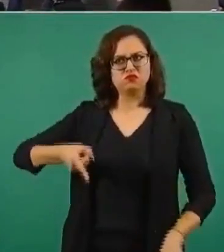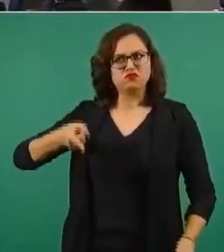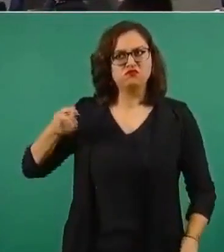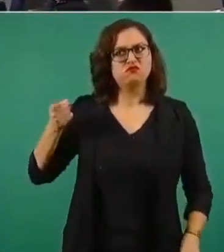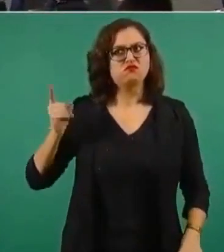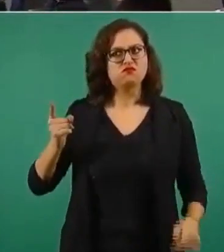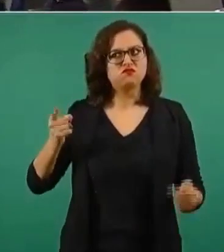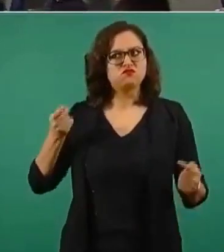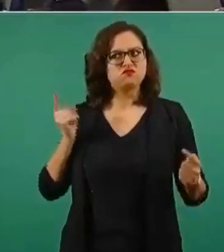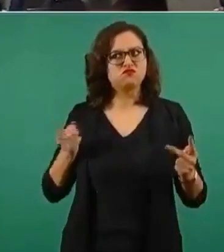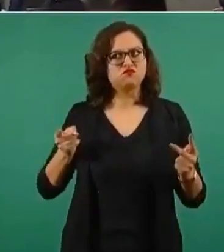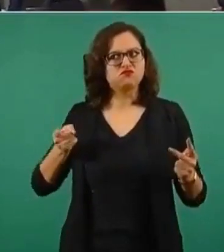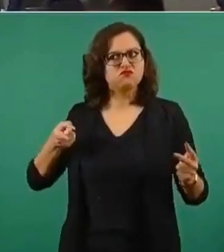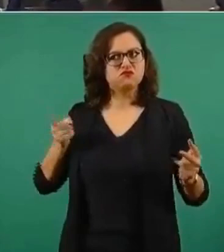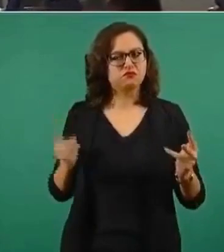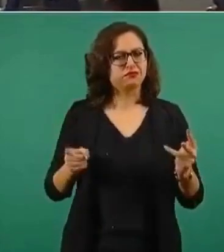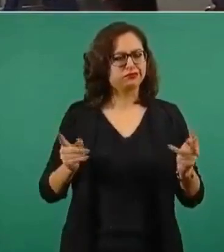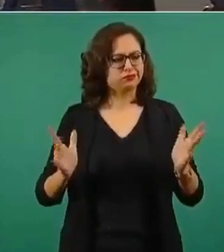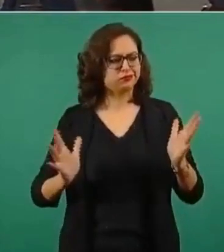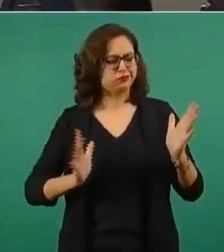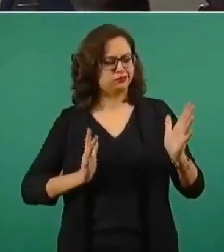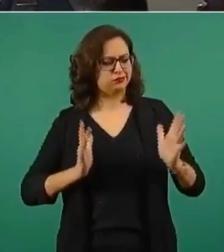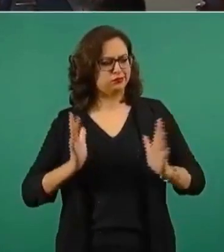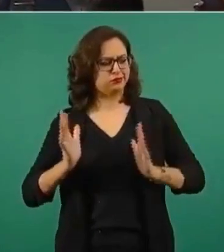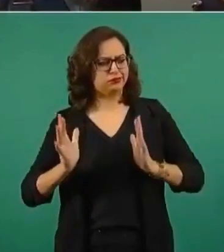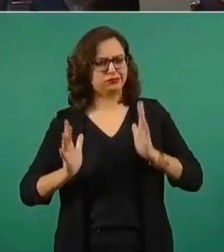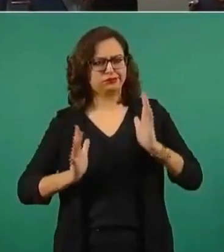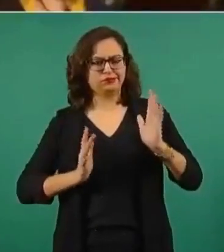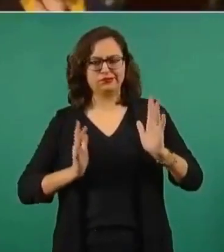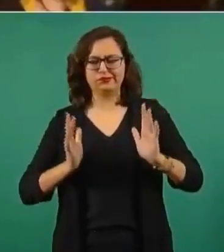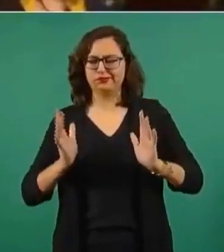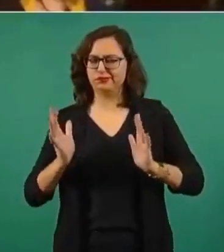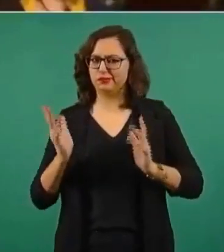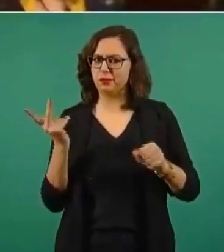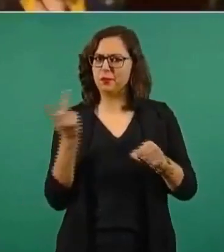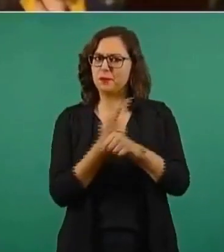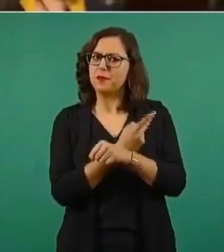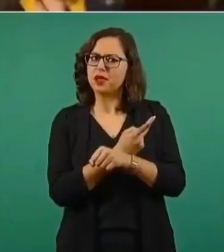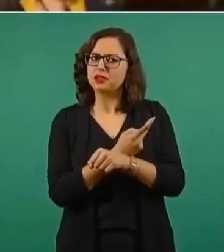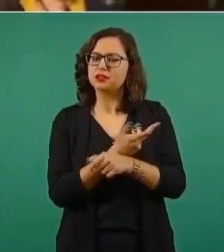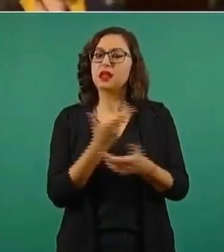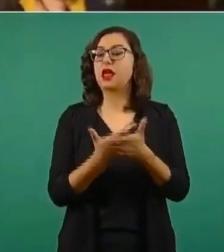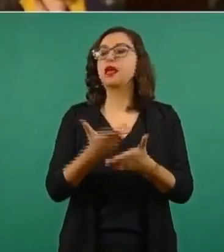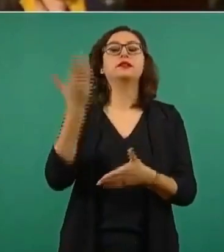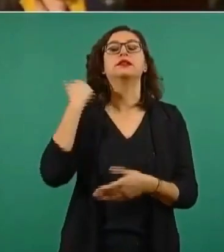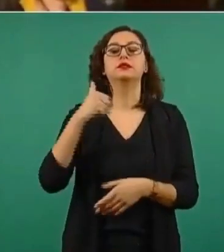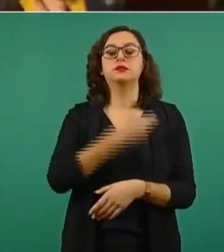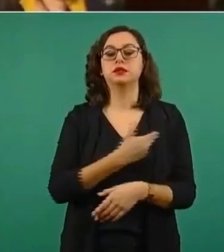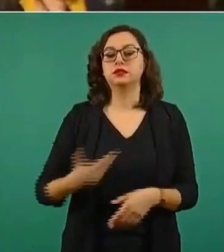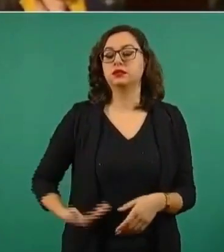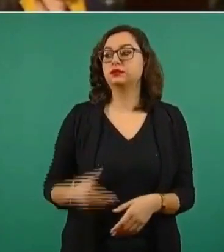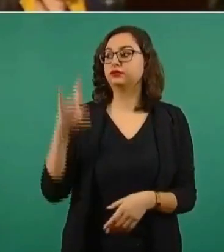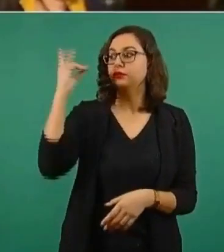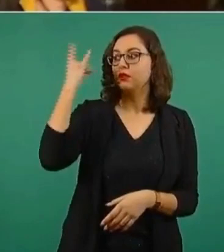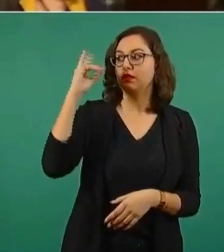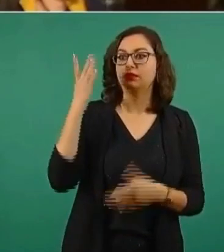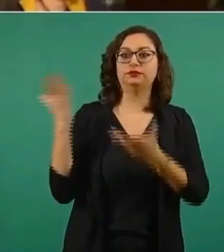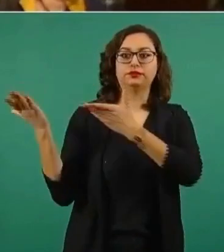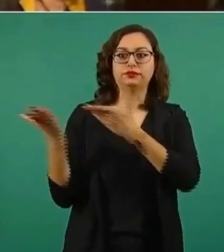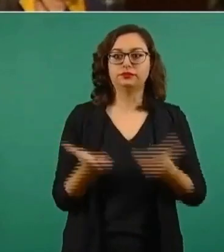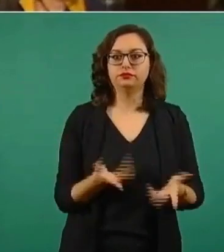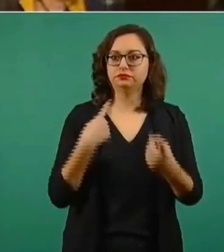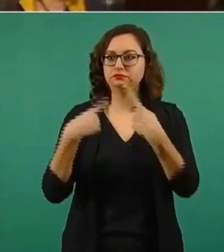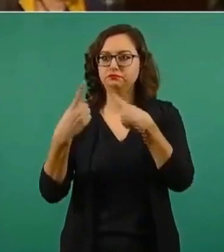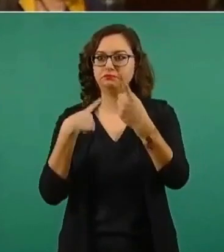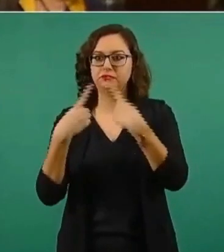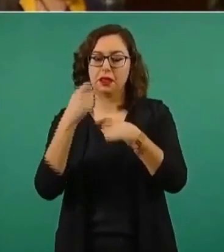había planteado cuando estuvo aquí el presidente de Bolivia. Y la pregunta es, presidente Andrés Manuel